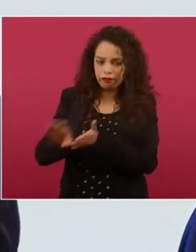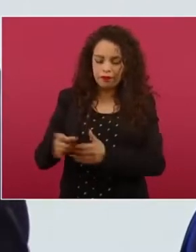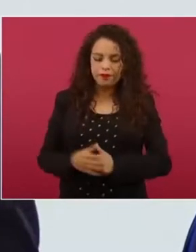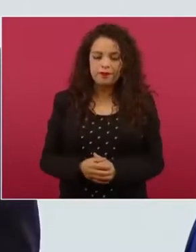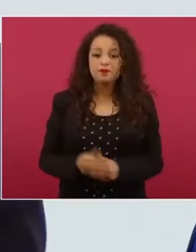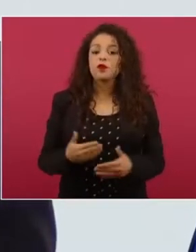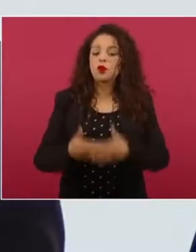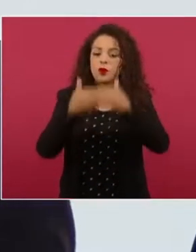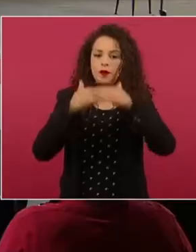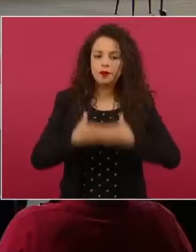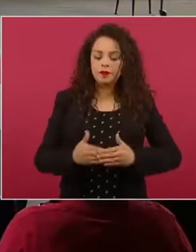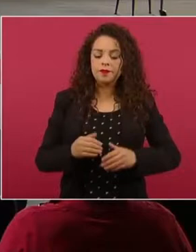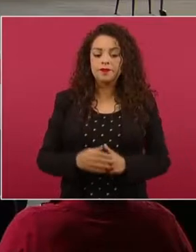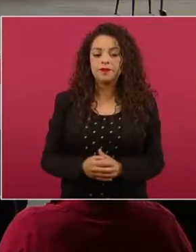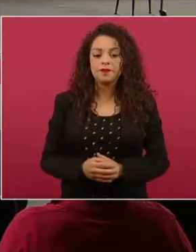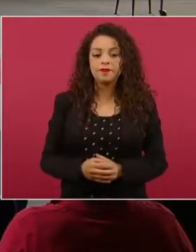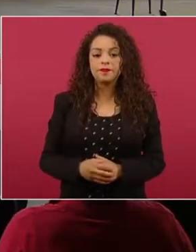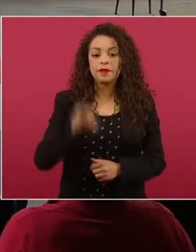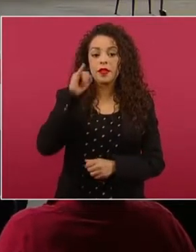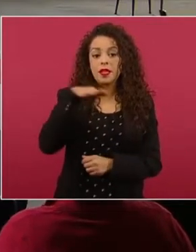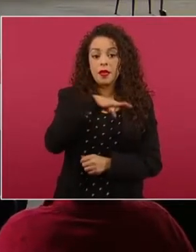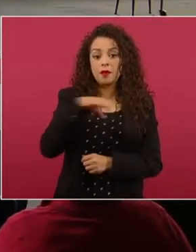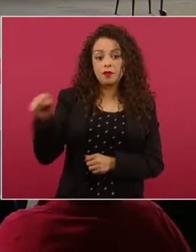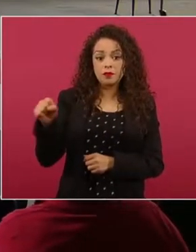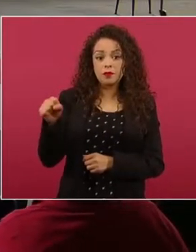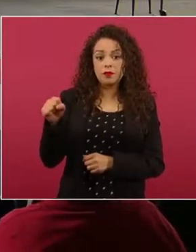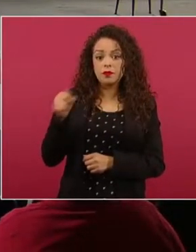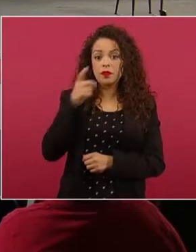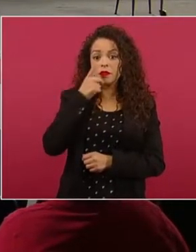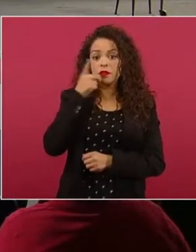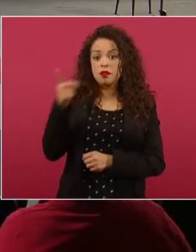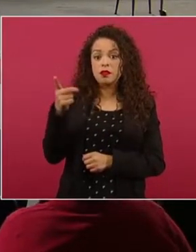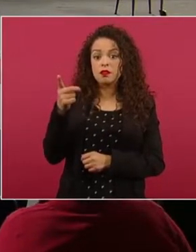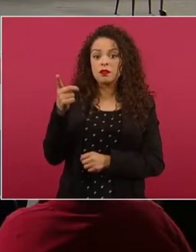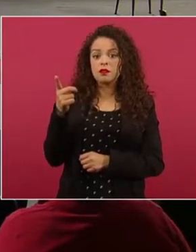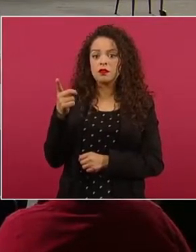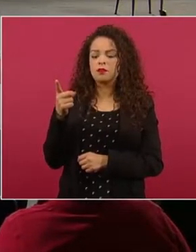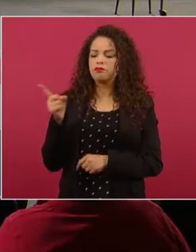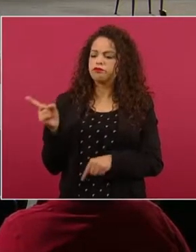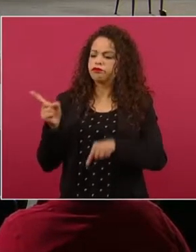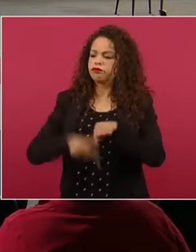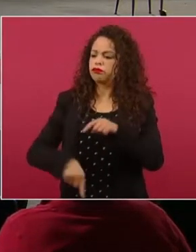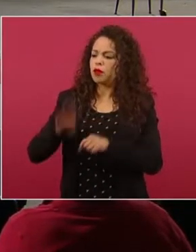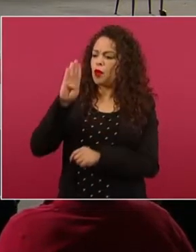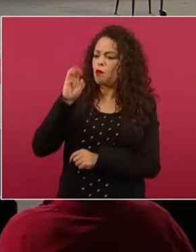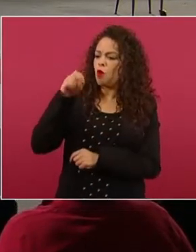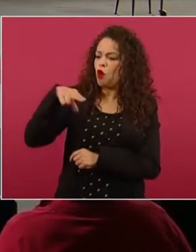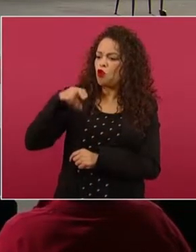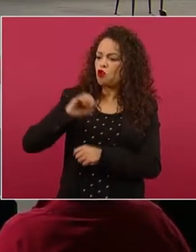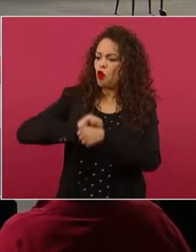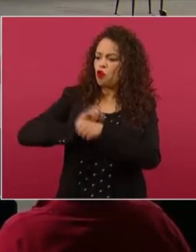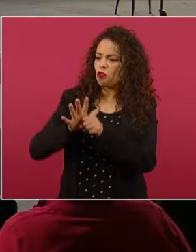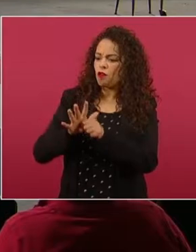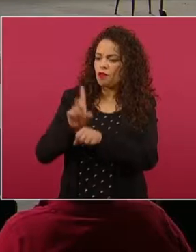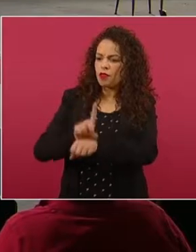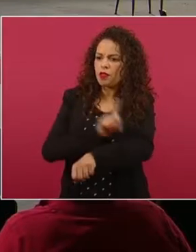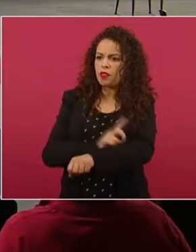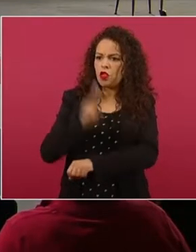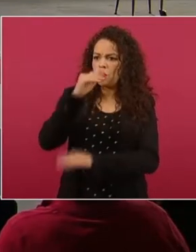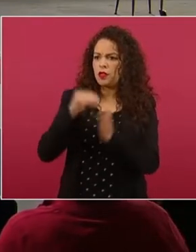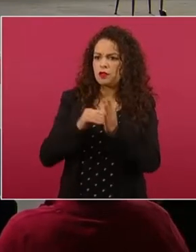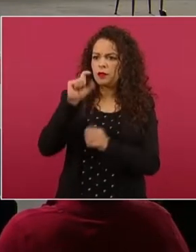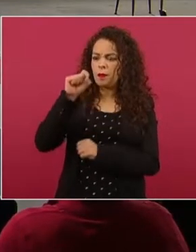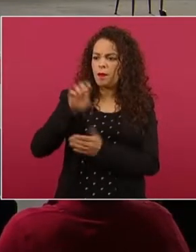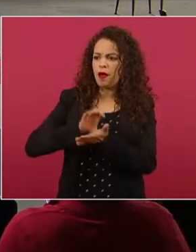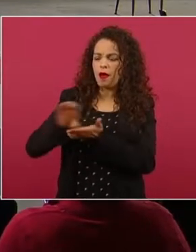Falso que el IMSS le descuente a los médicos bono COVID otorgado desde 2020 por la pandemia.